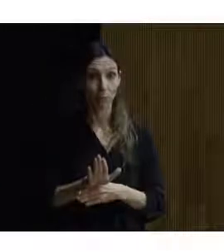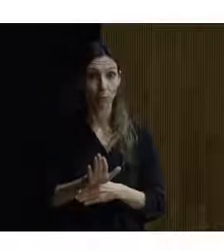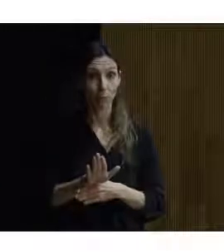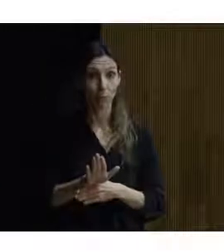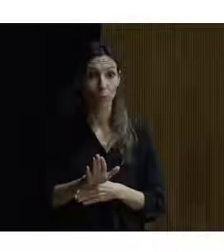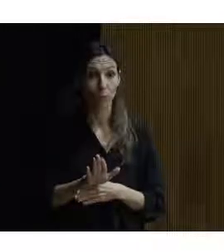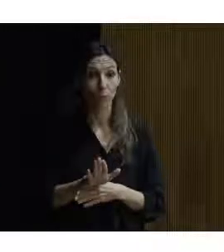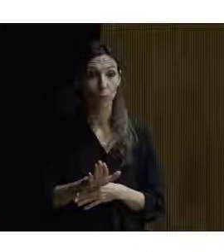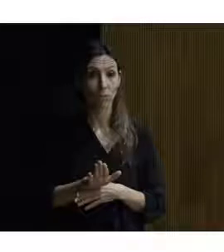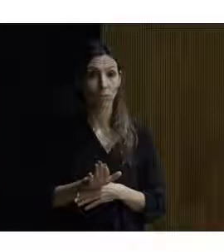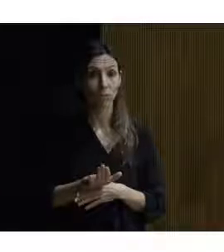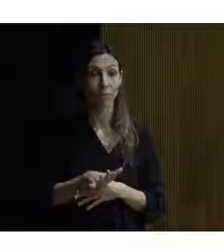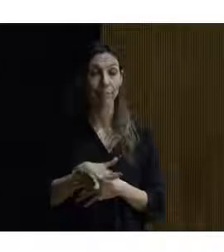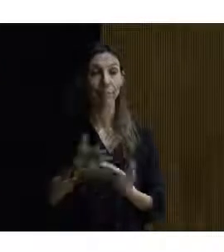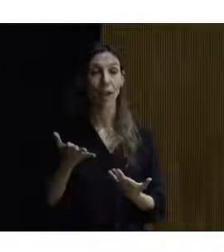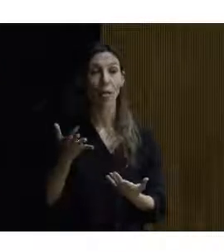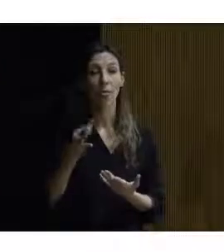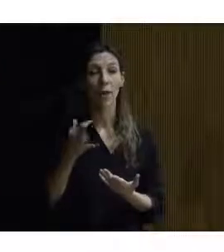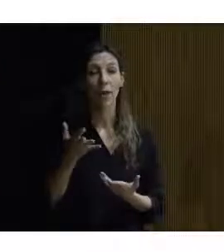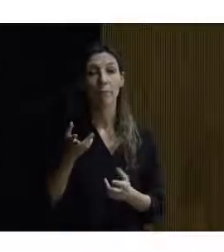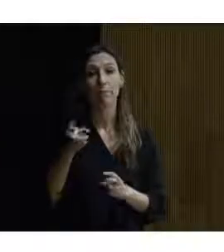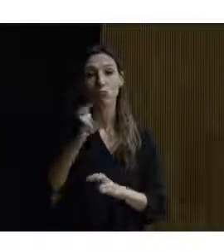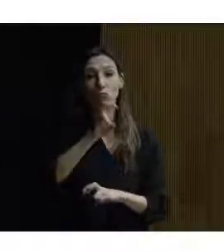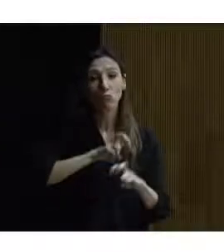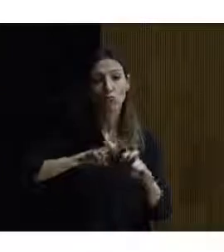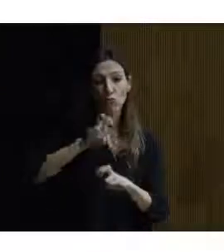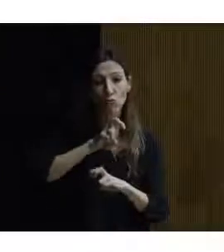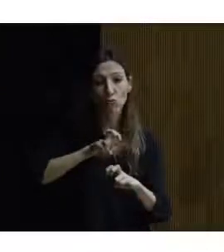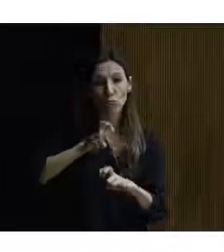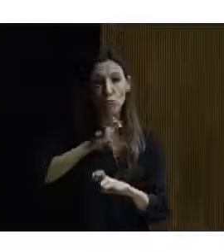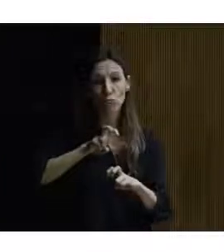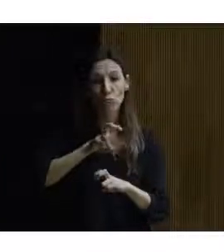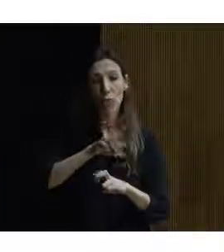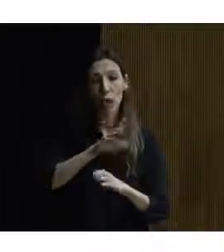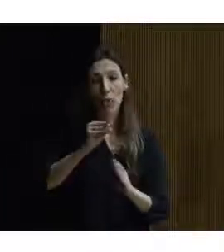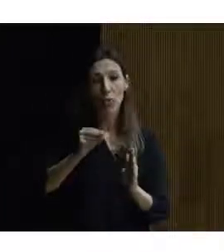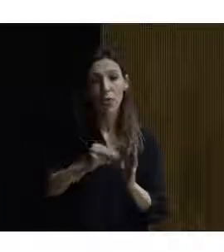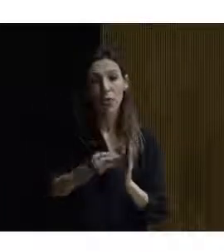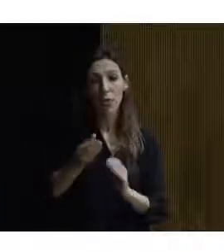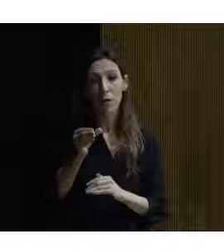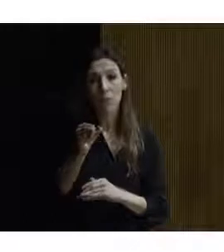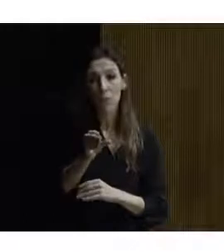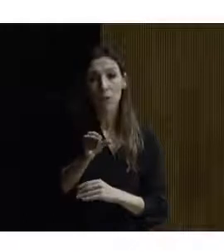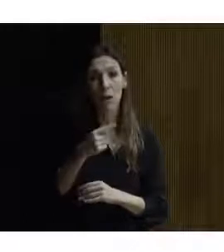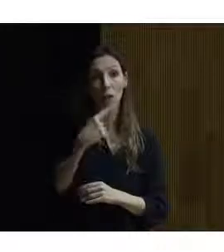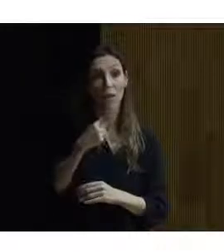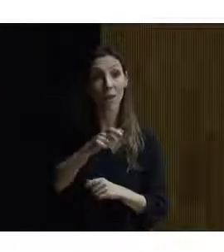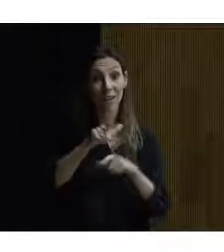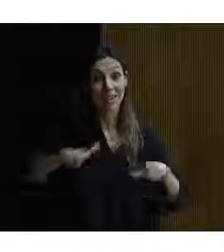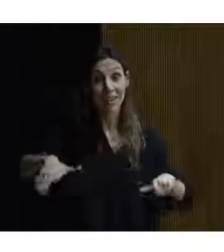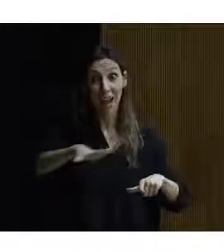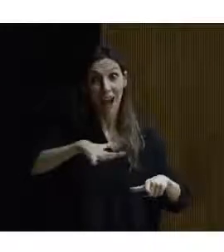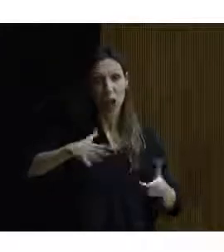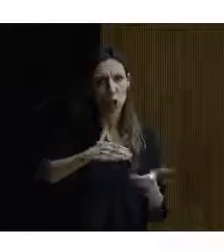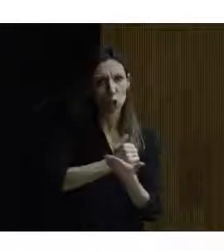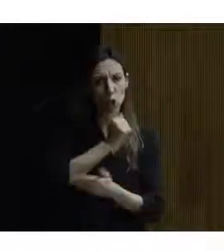y entonces yo digo rastrear en este caso dice explorar dispositivos y yo digo que los exploren me va a decir todos los que hay en esta sala supongo